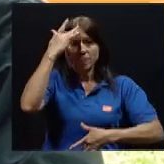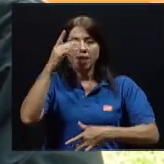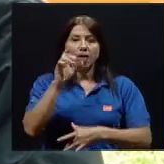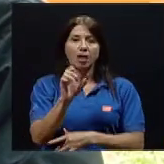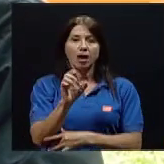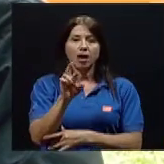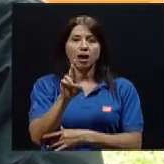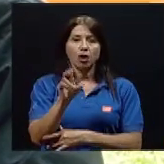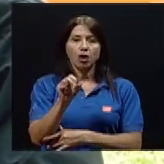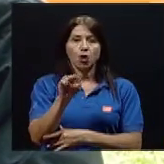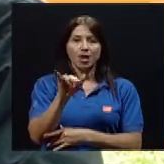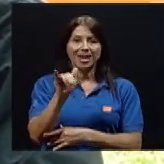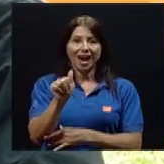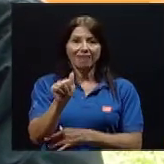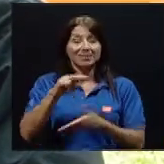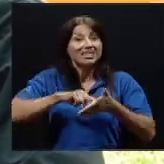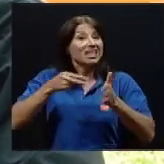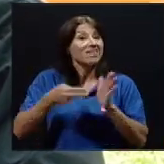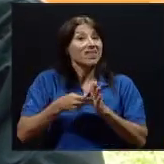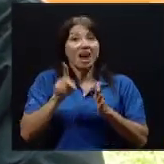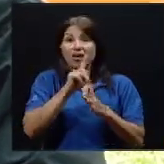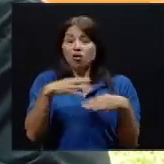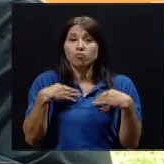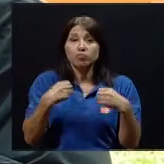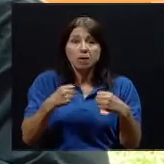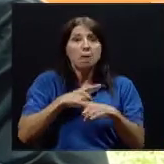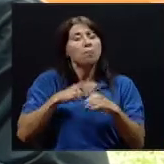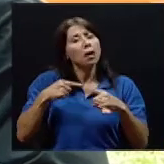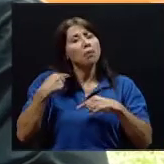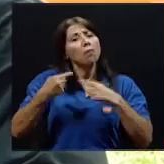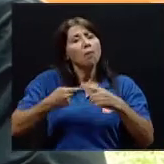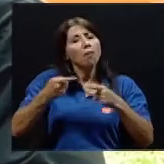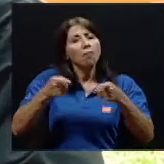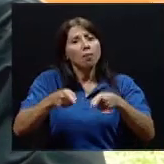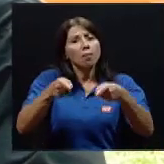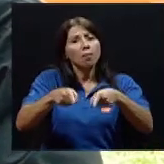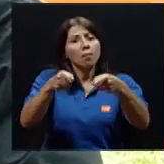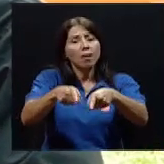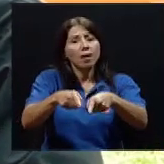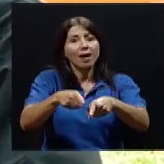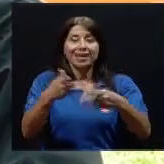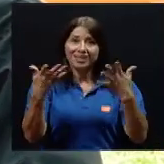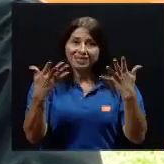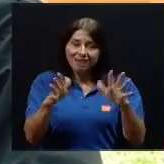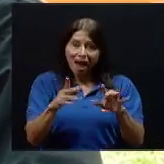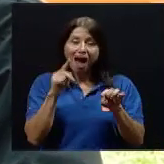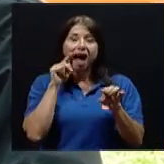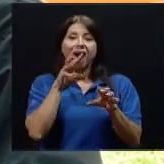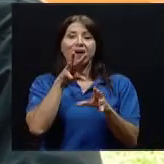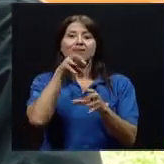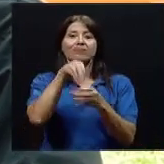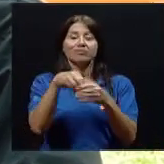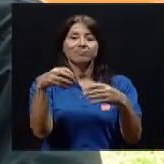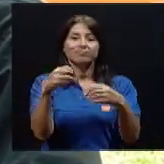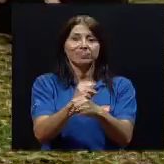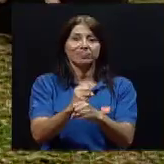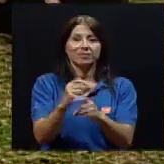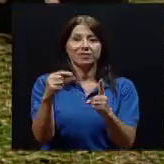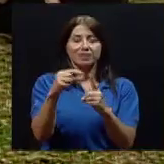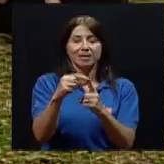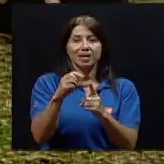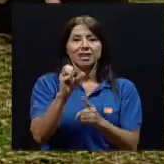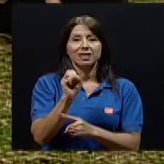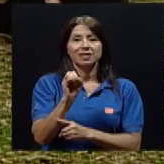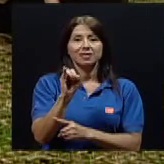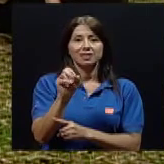programas para su detección y que, de su modo, también van a ocupar, involucrar el concepto del síndrome cardiorrenal dentro de estos diagnósticos. doctor,